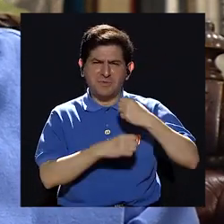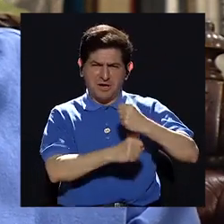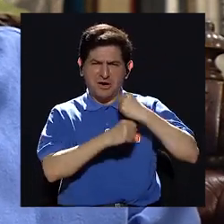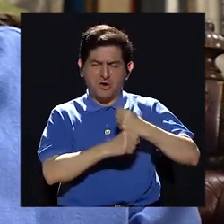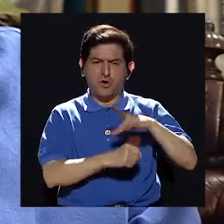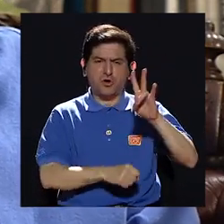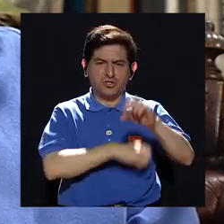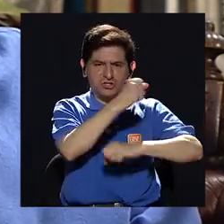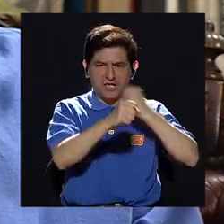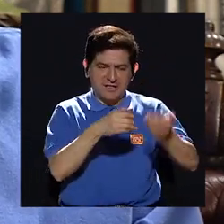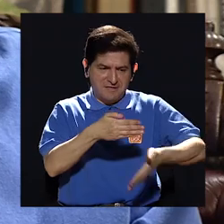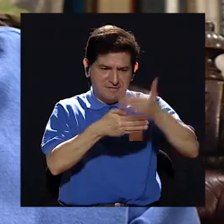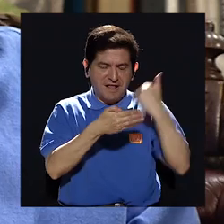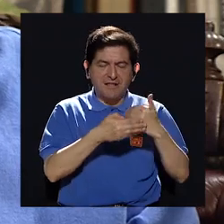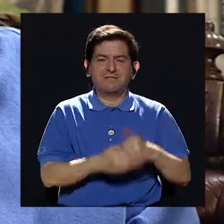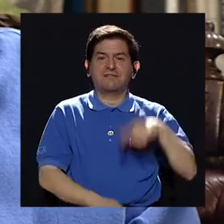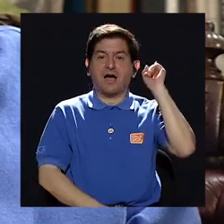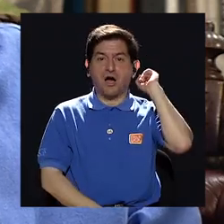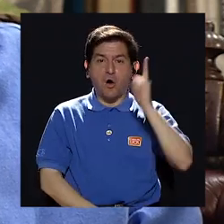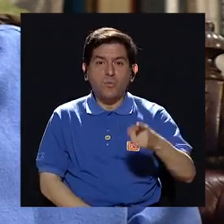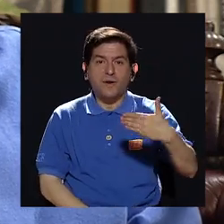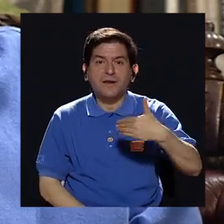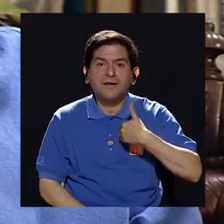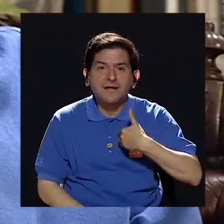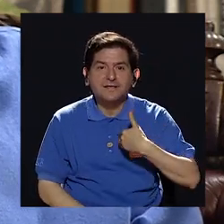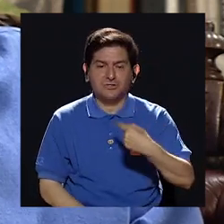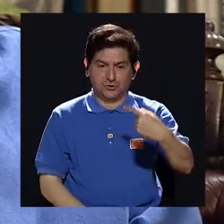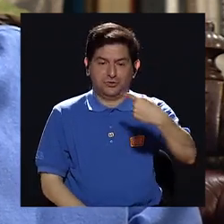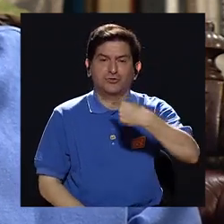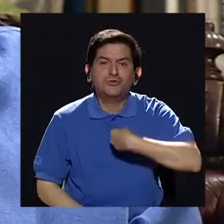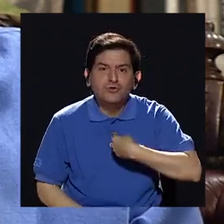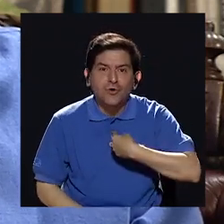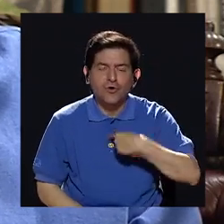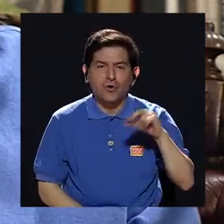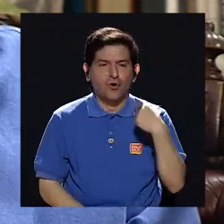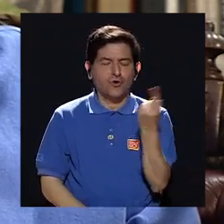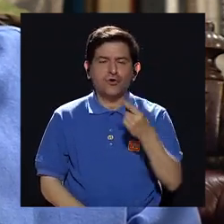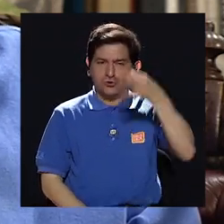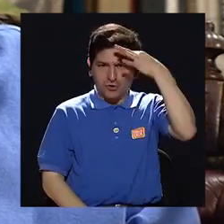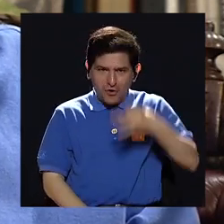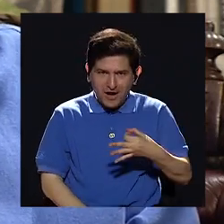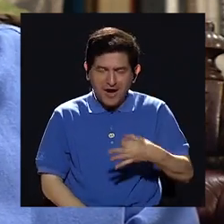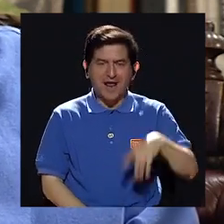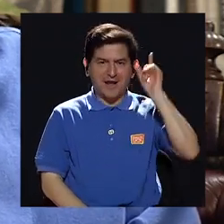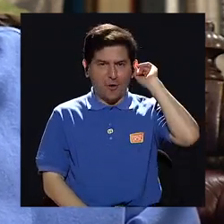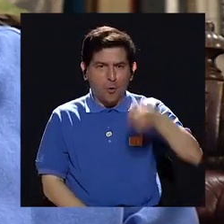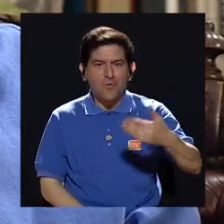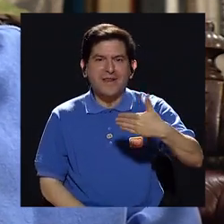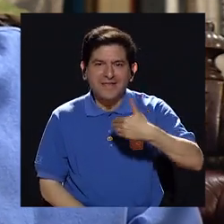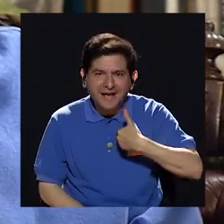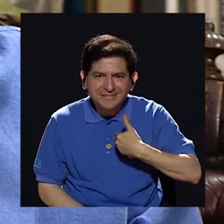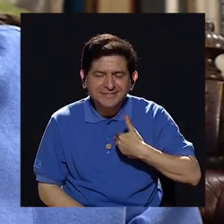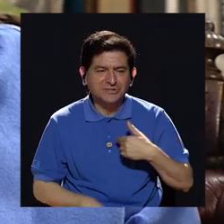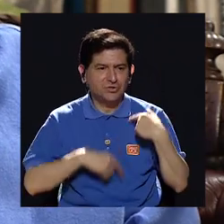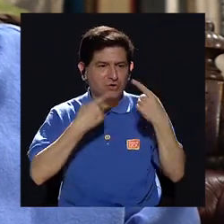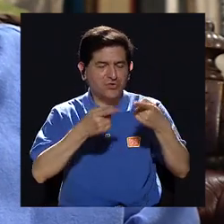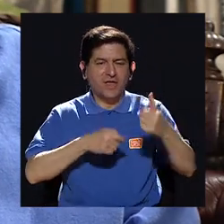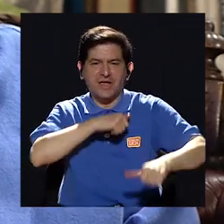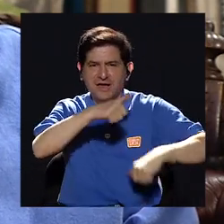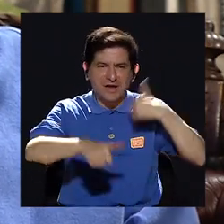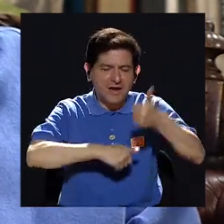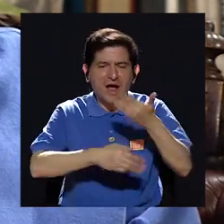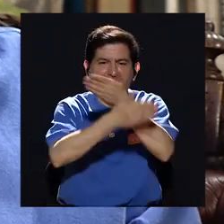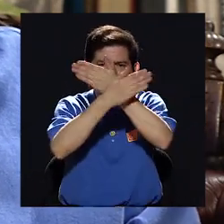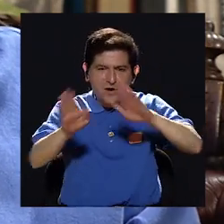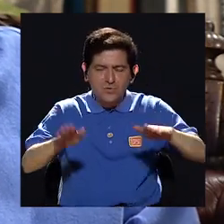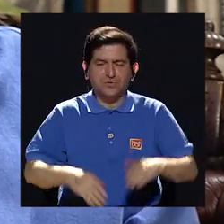años, que tenía la obligación, yo tenía la obligación, no solo la convicción, sino la obligación de ir a luchar por la